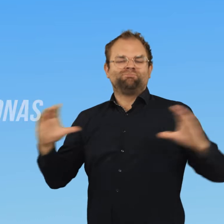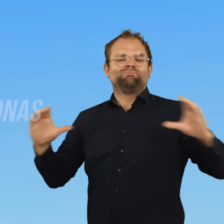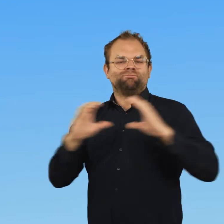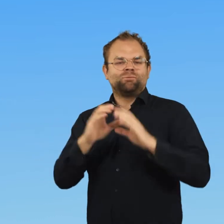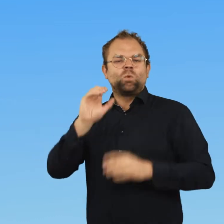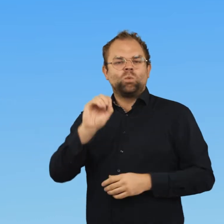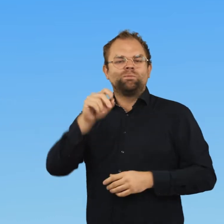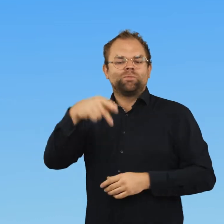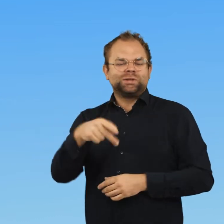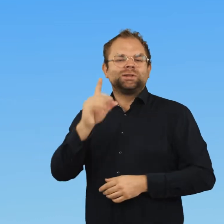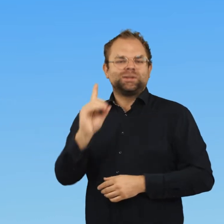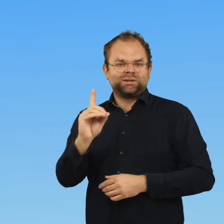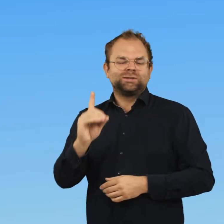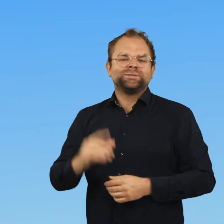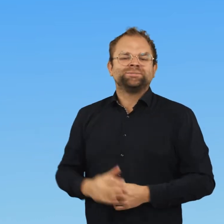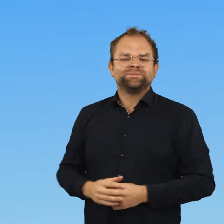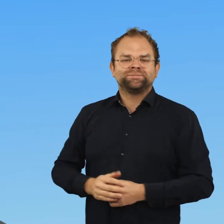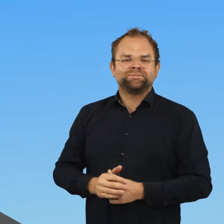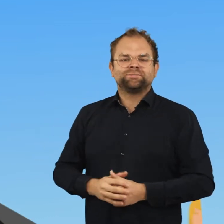también llamadas OPD.